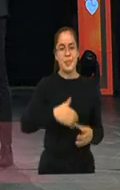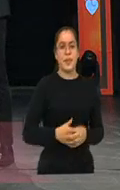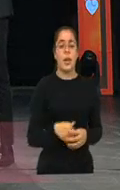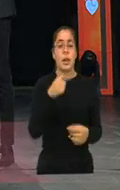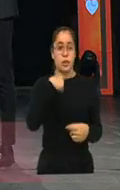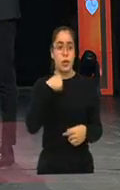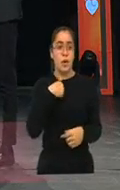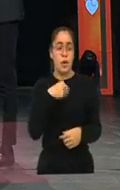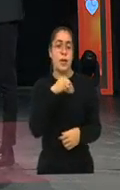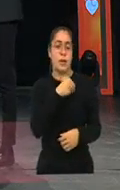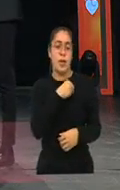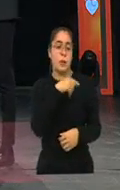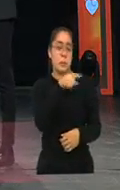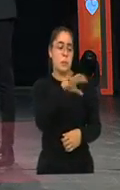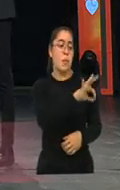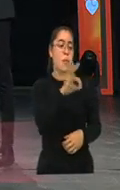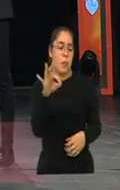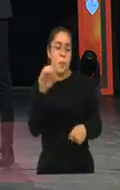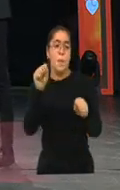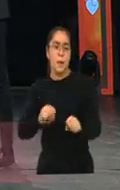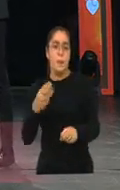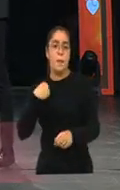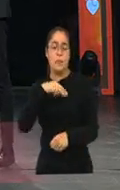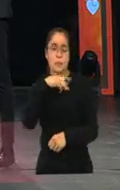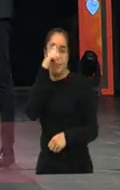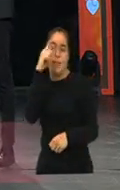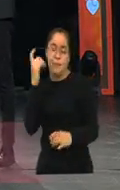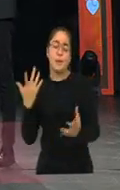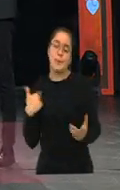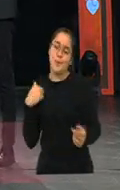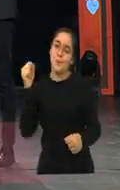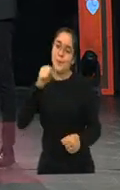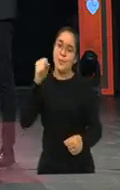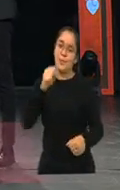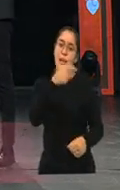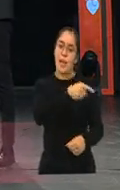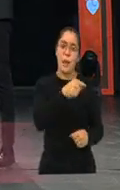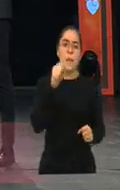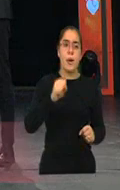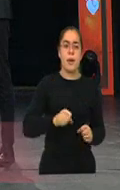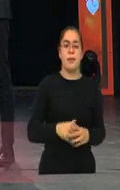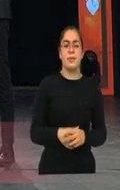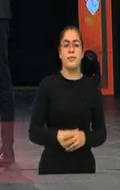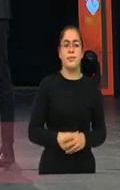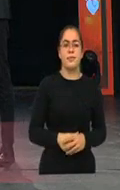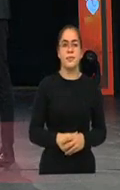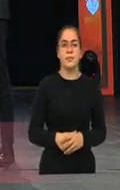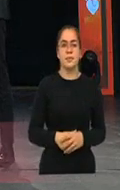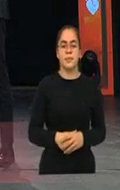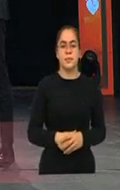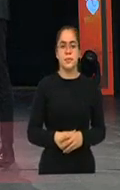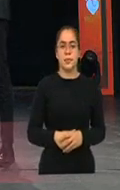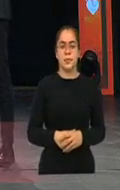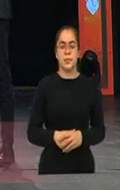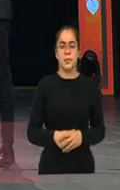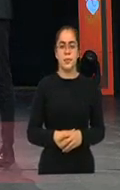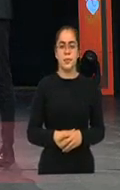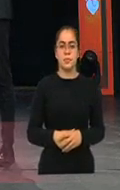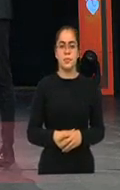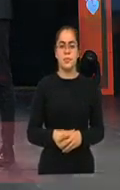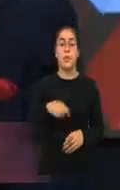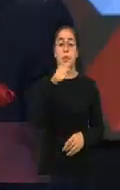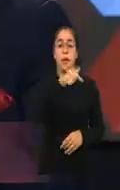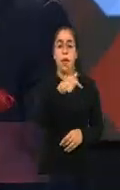de Trabajo, le voy diciendo. Yo me lo llevaría a trabajar. Ricardo, y se queda con nosotros. Yo me vocero, alguna labor porque se expresa